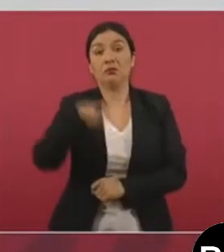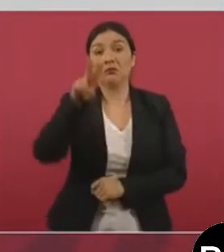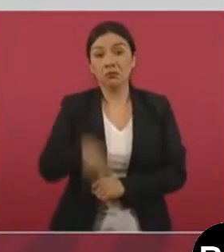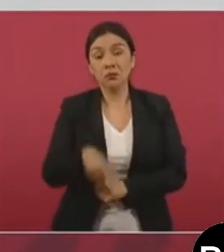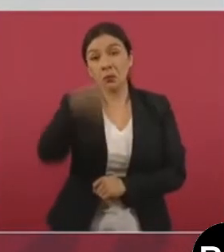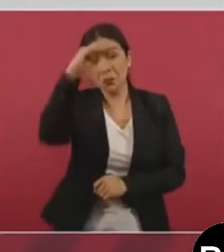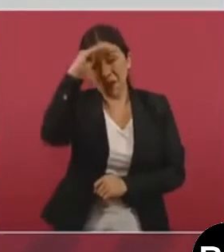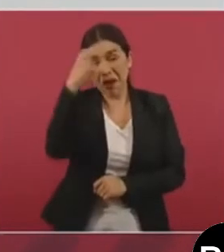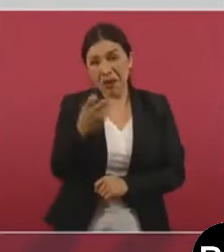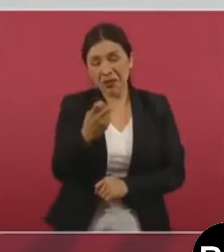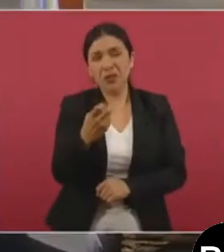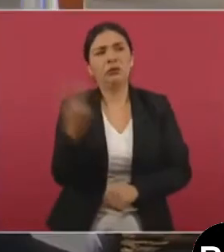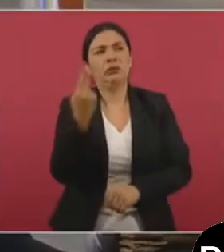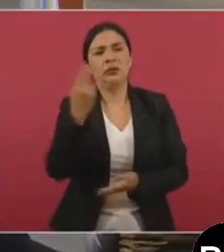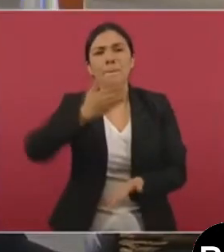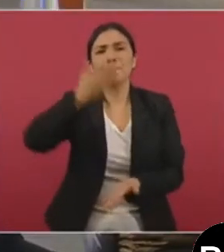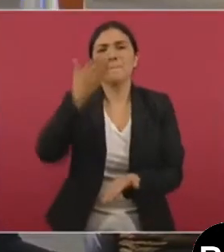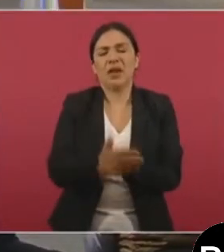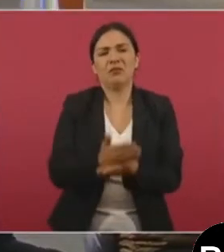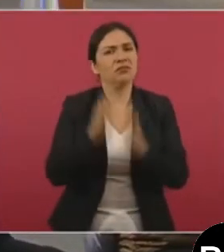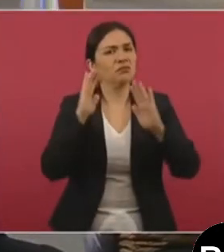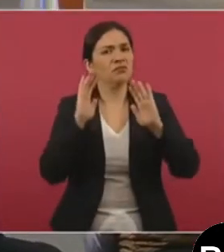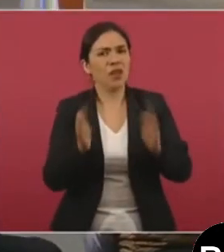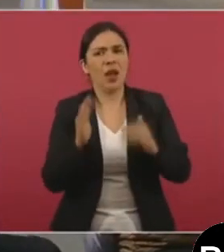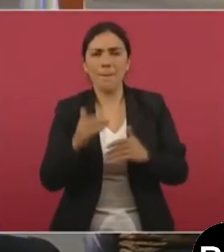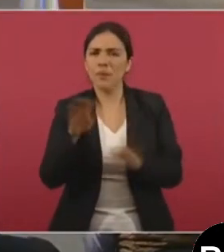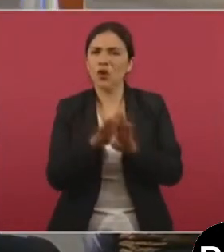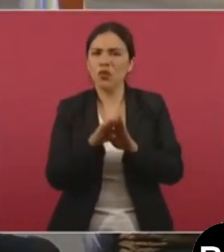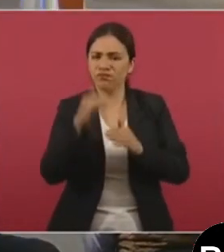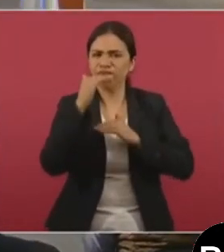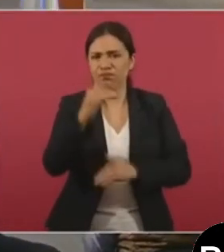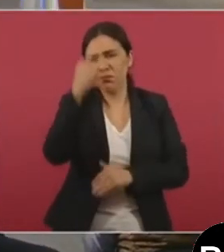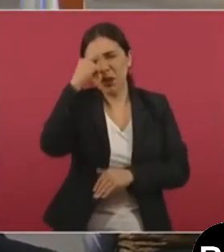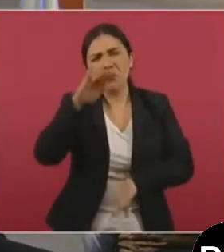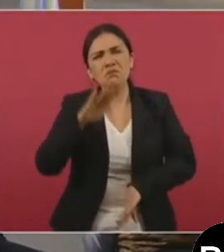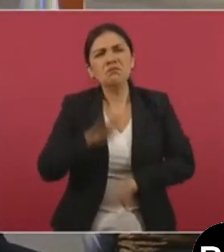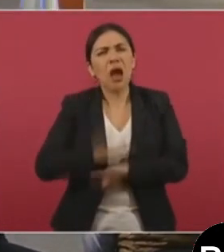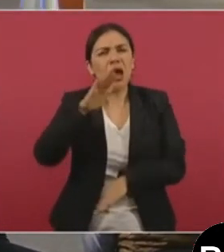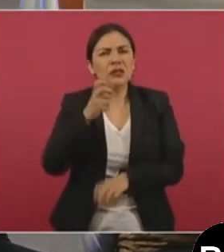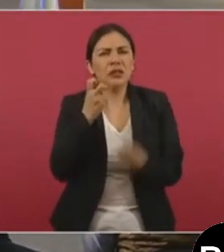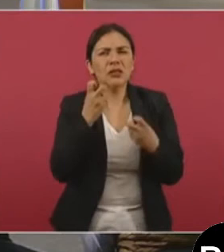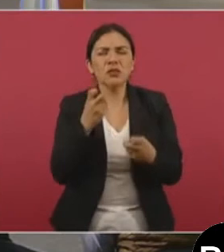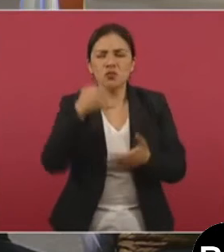es marcarle un límite a la profundidad